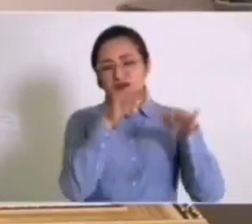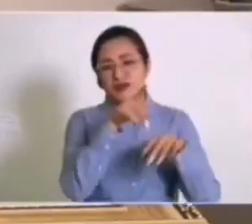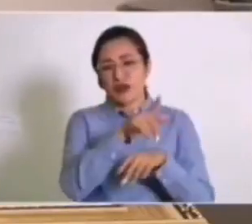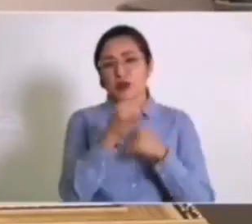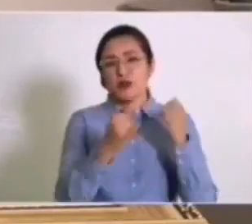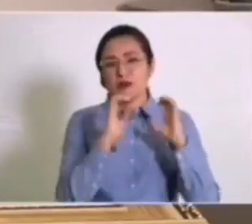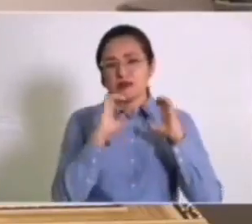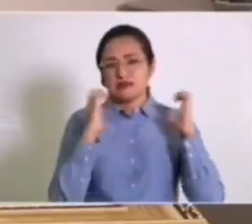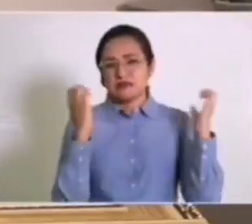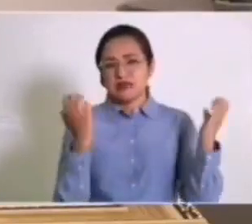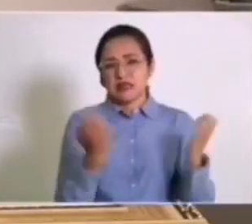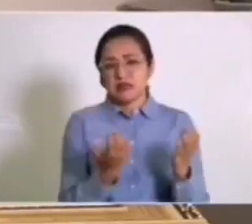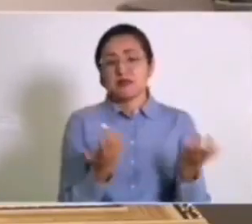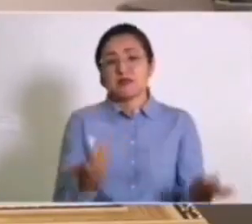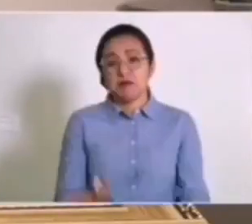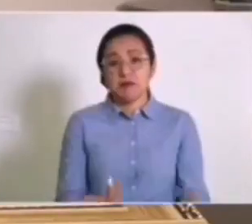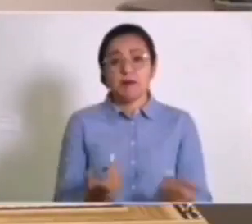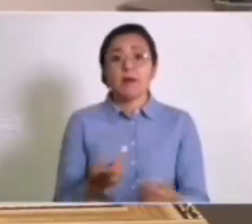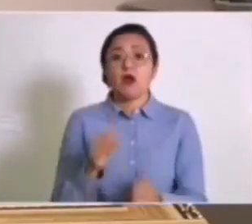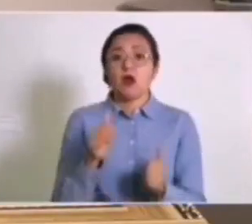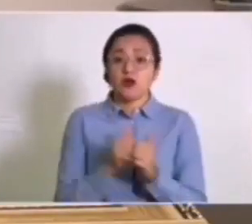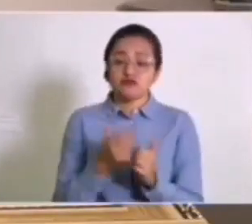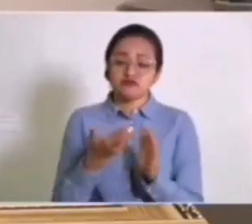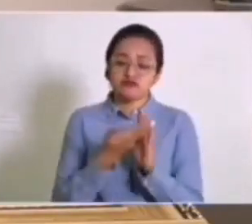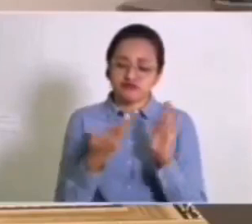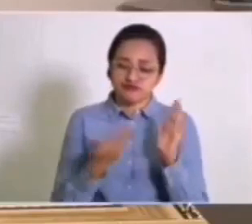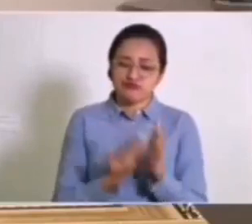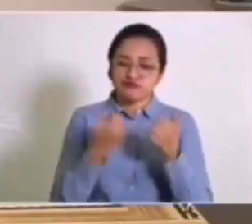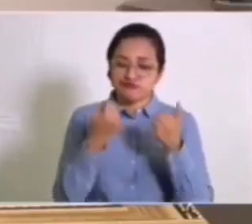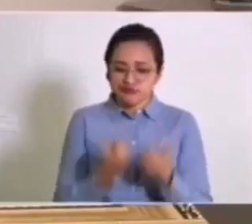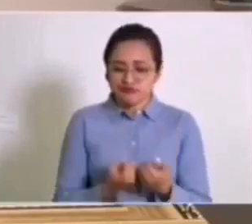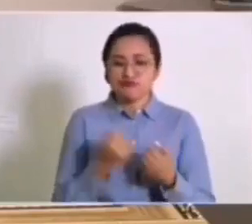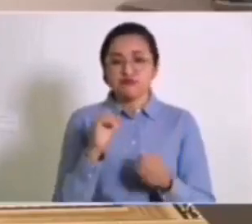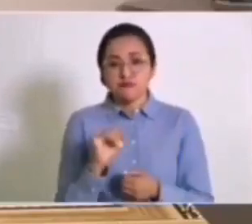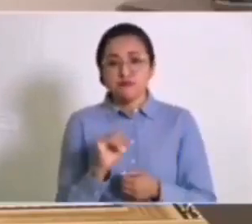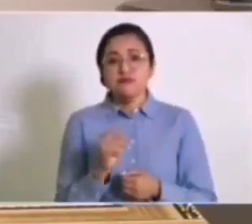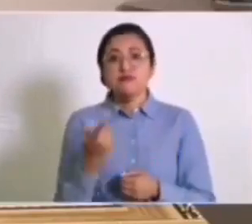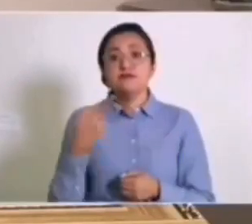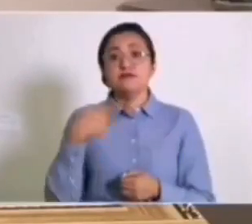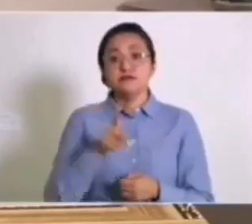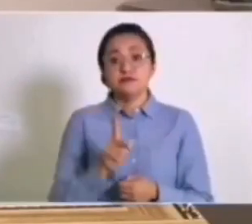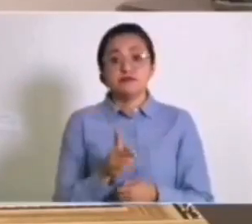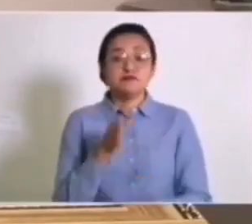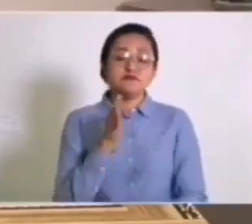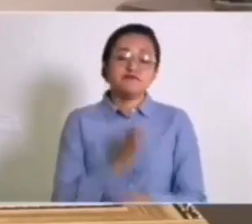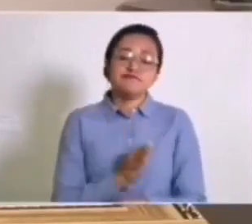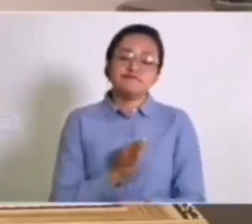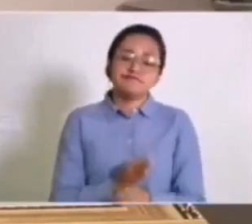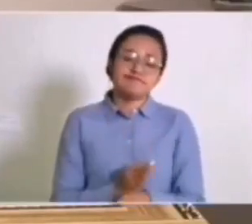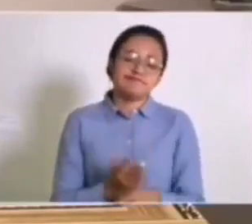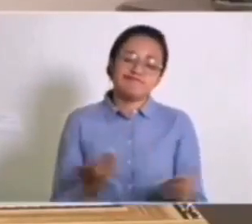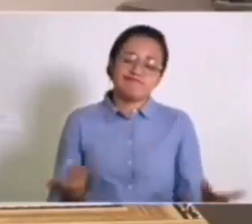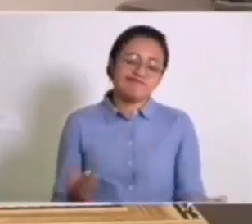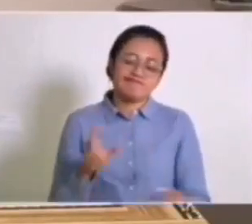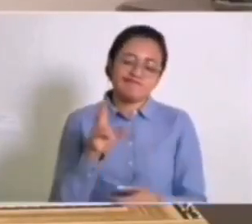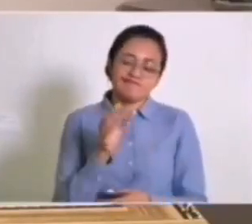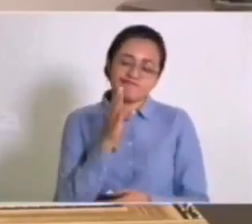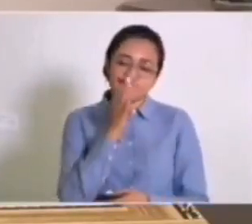al juego, con los protocolos de seguridad, pero no va a ocurrir.